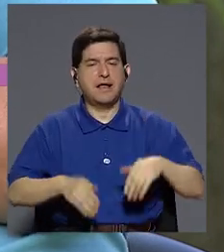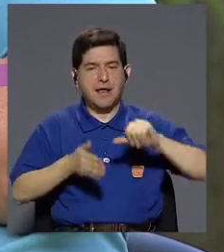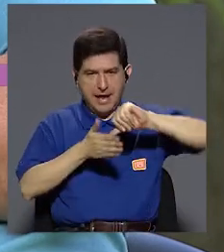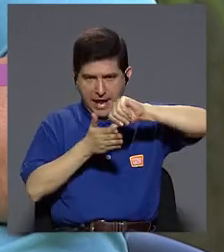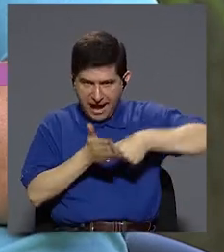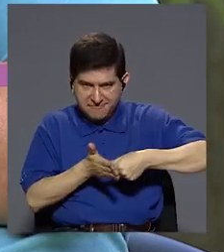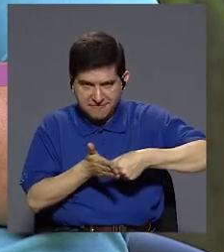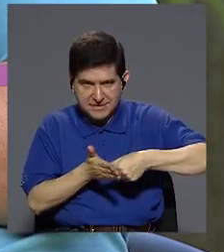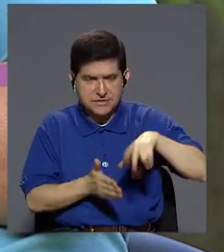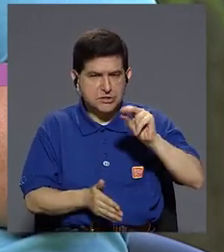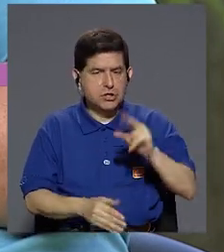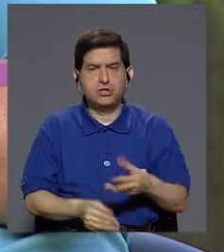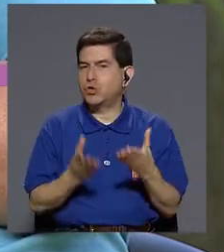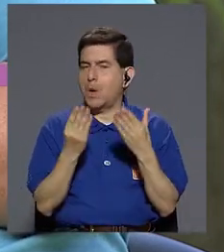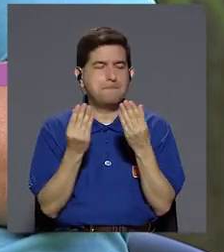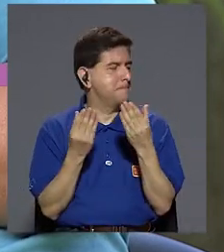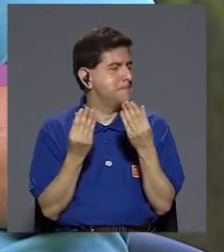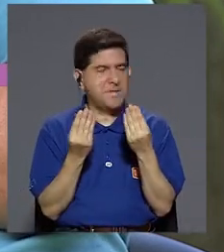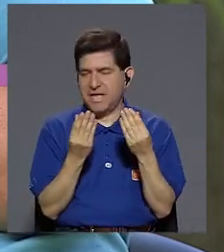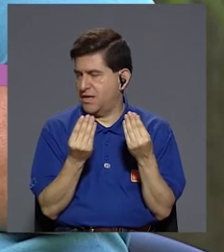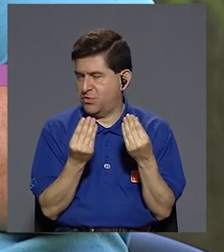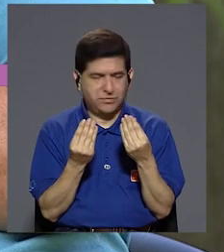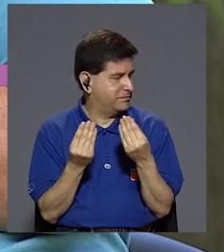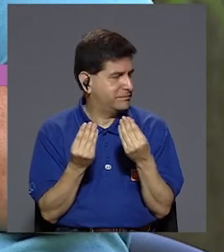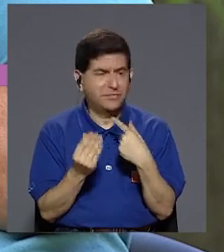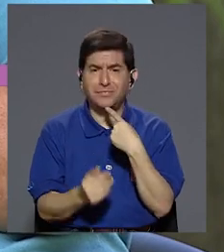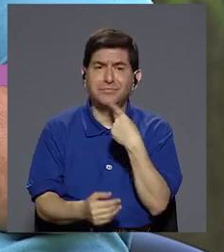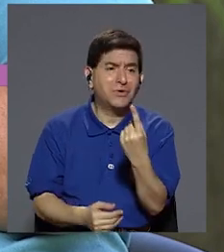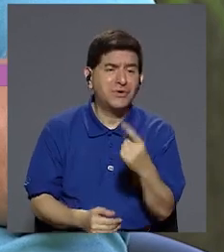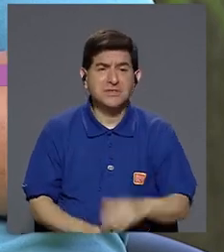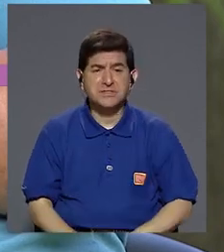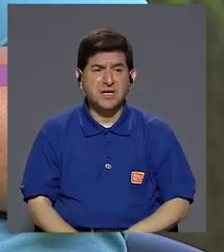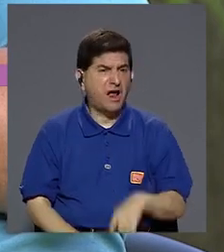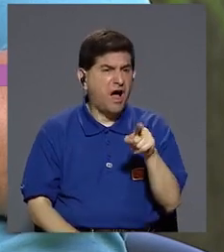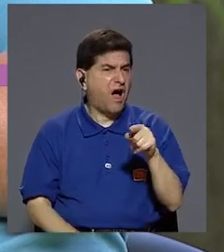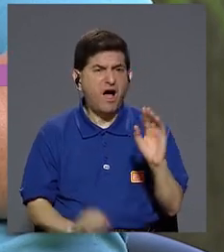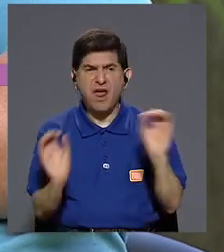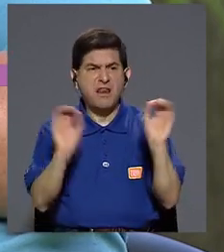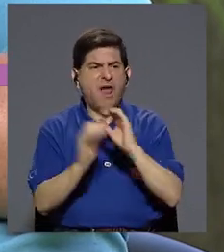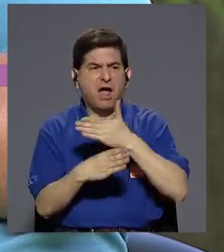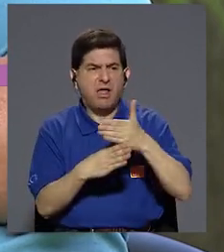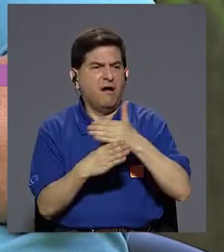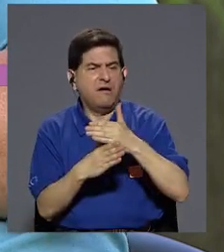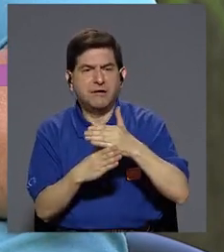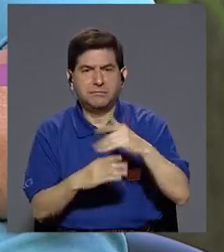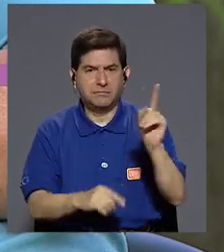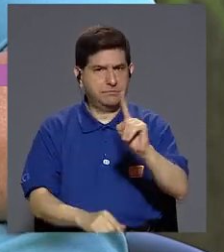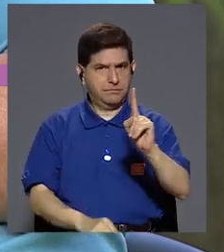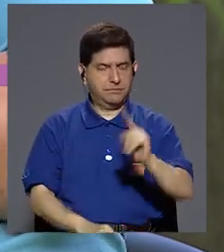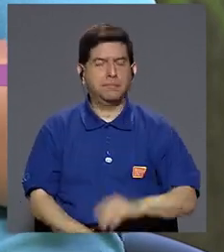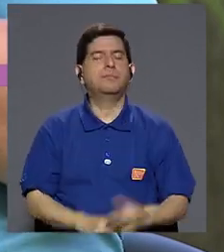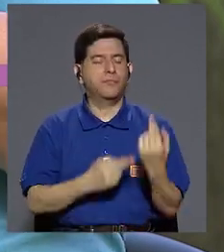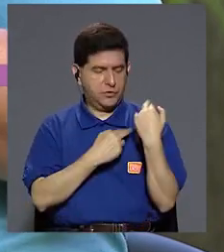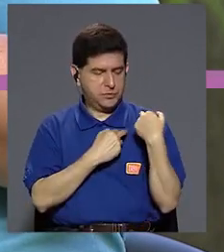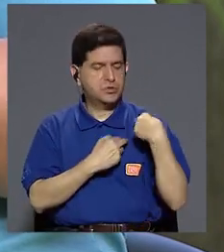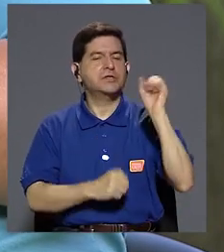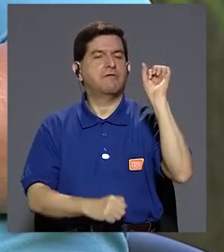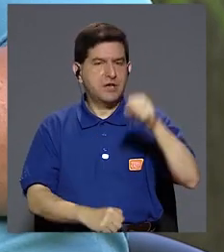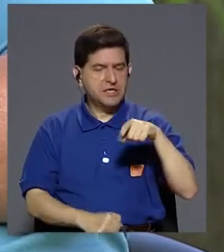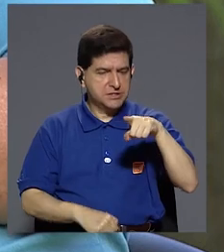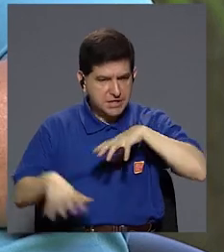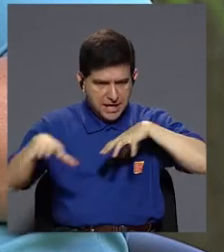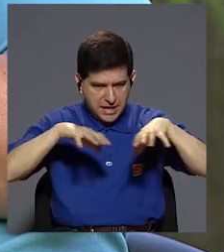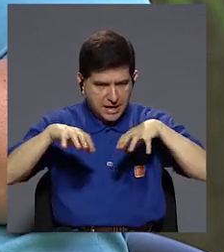Insisto, no es generar miedo a la gente, no es decirles no compartan nada, es decirles sean responsables